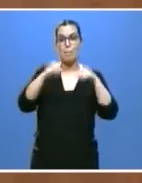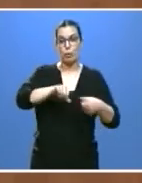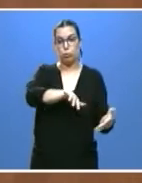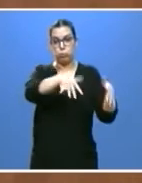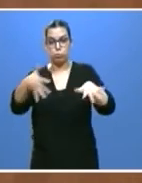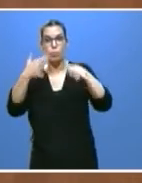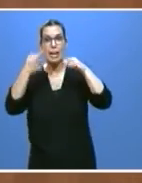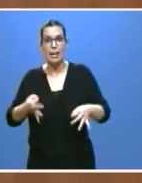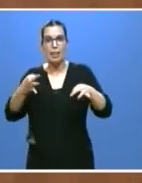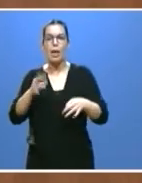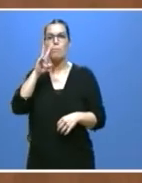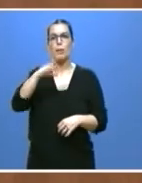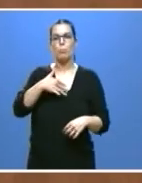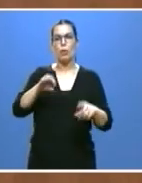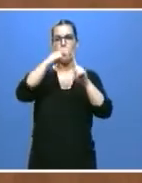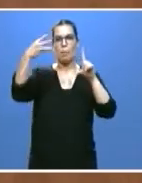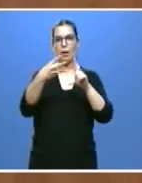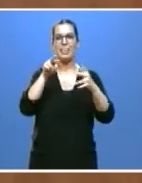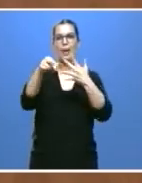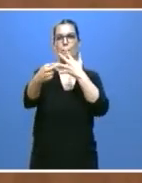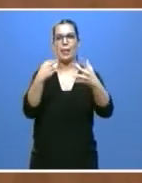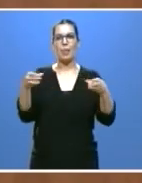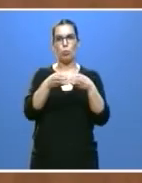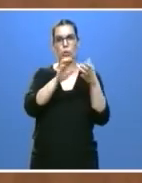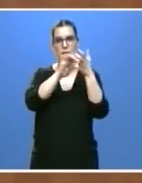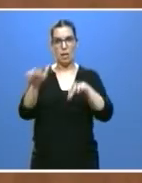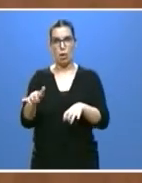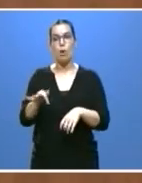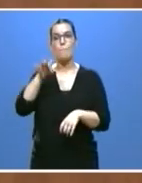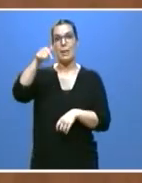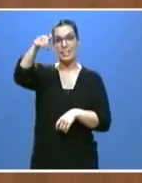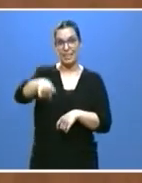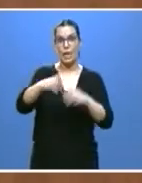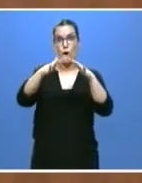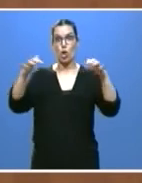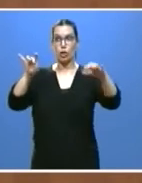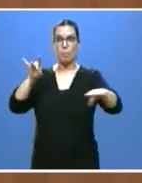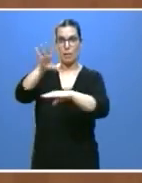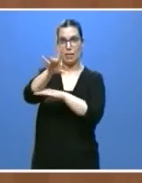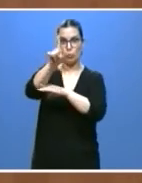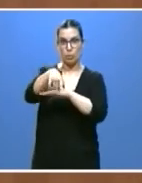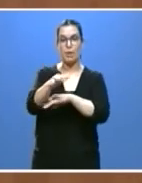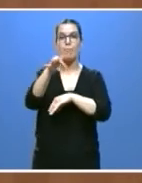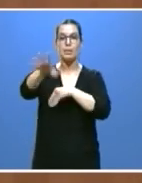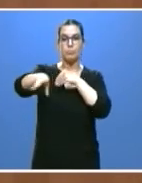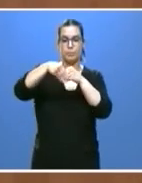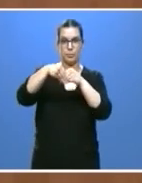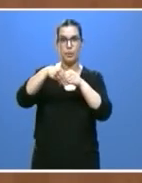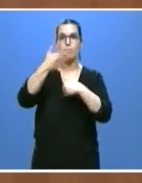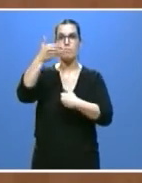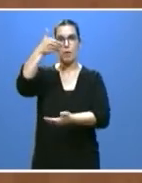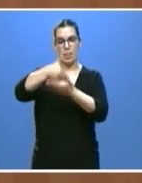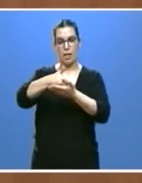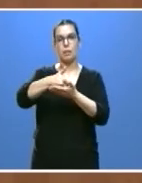de la Junta de Castilla y León y lo enviaremos a las Cortes acompañado de una solicitud de comparecencia